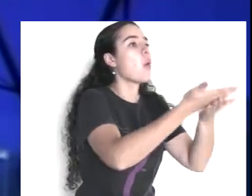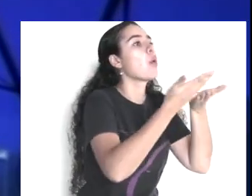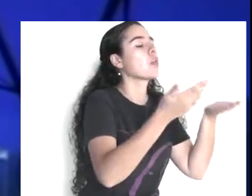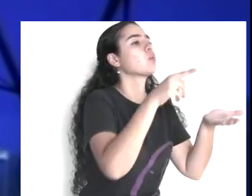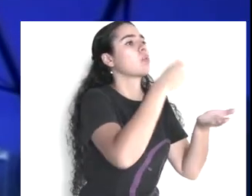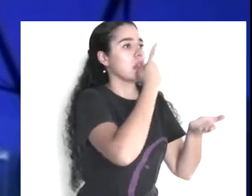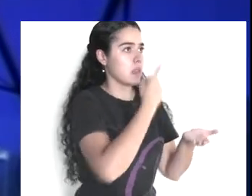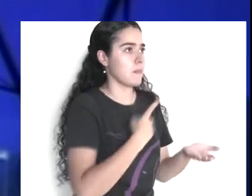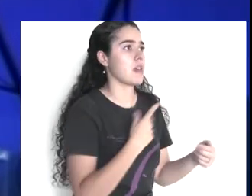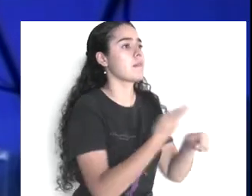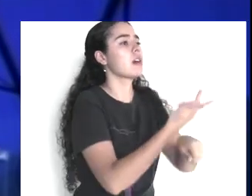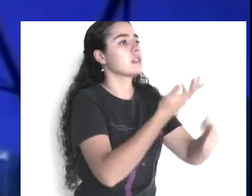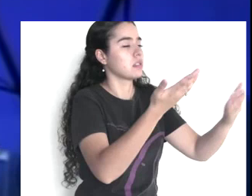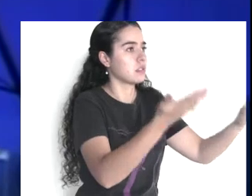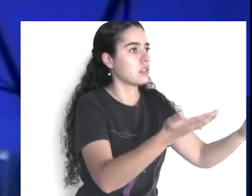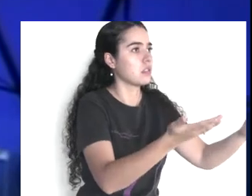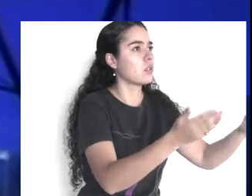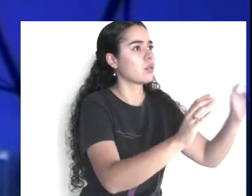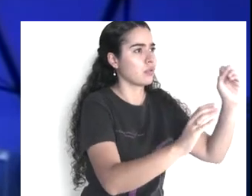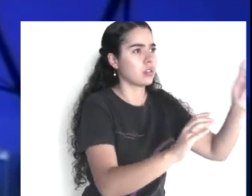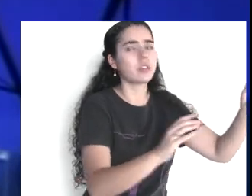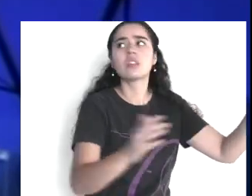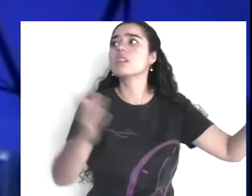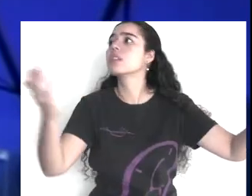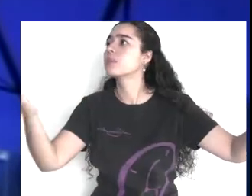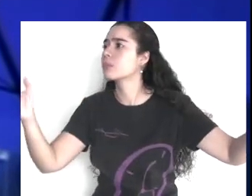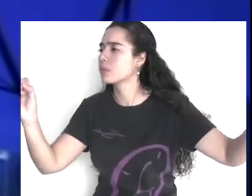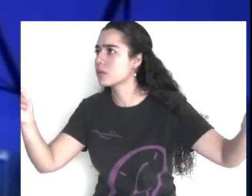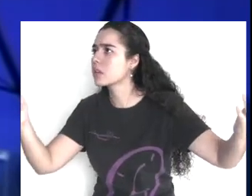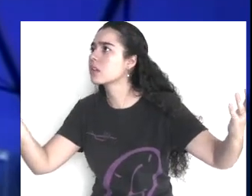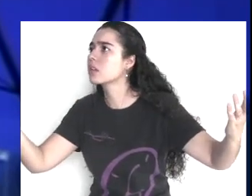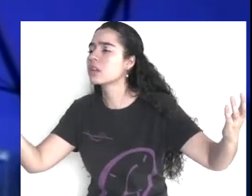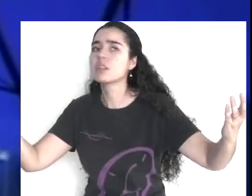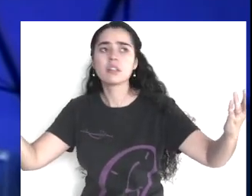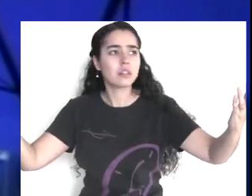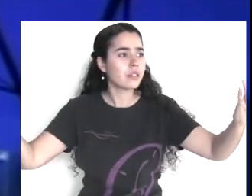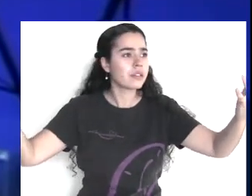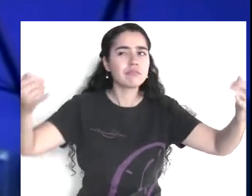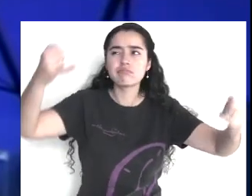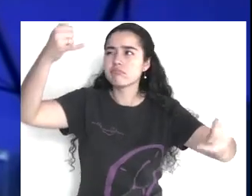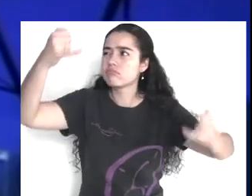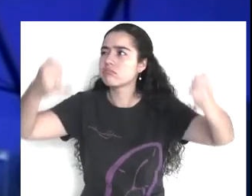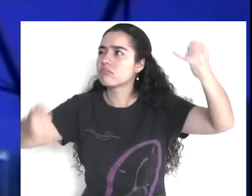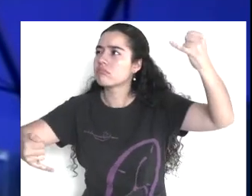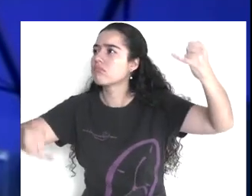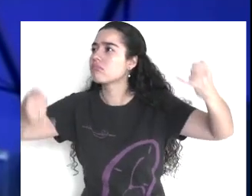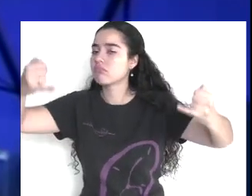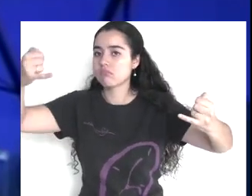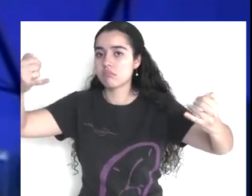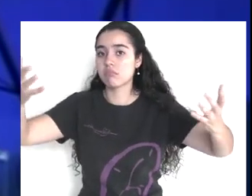hermano, cuando hay problemas, si, y el extranjero,